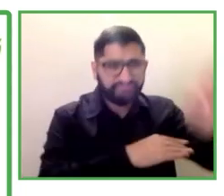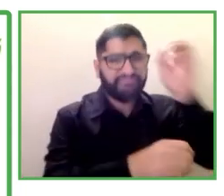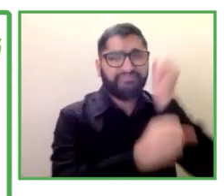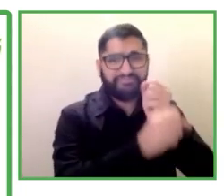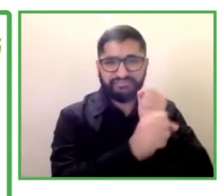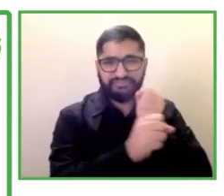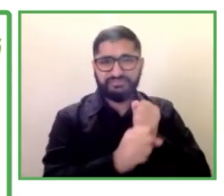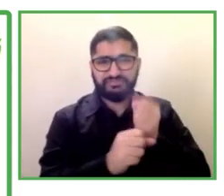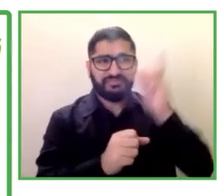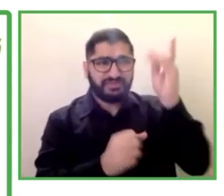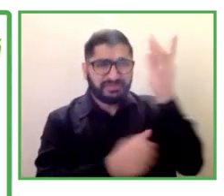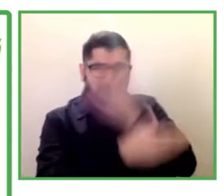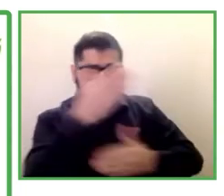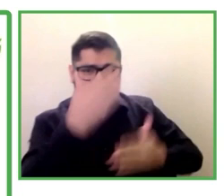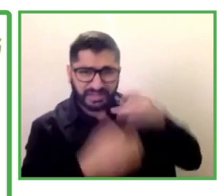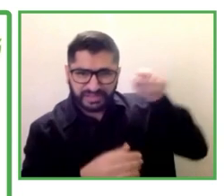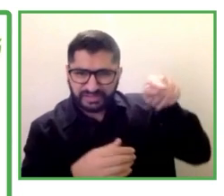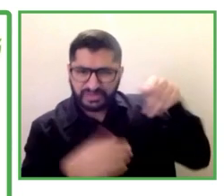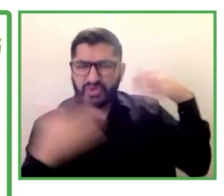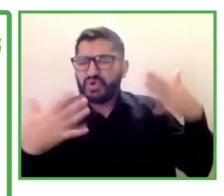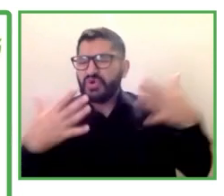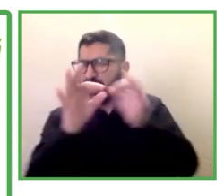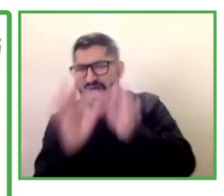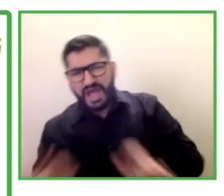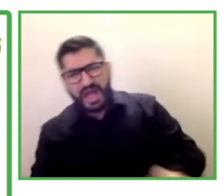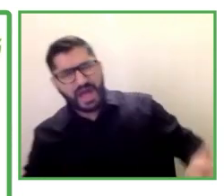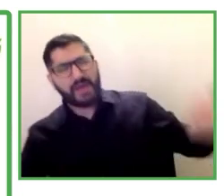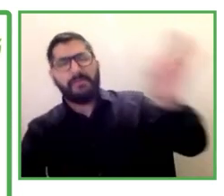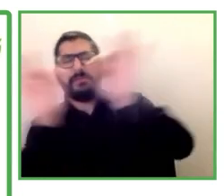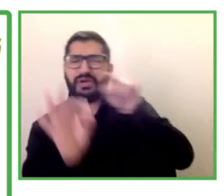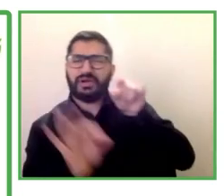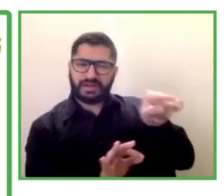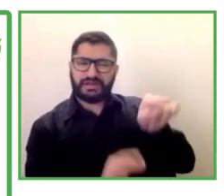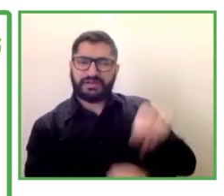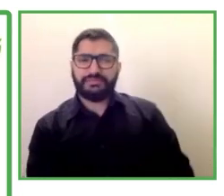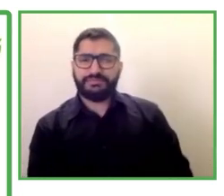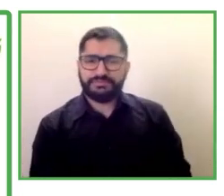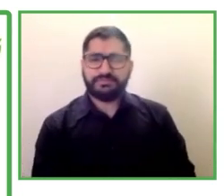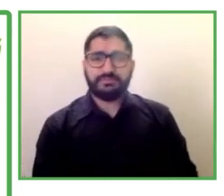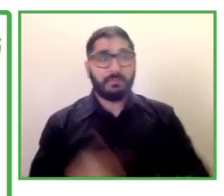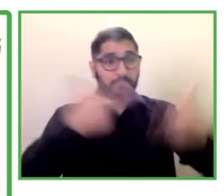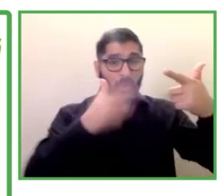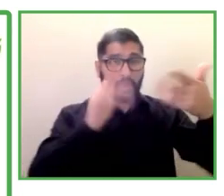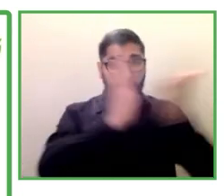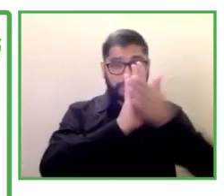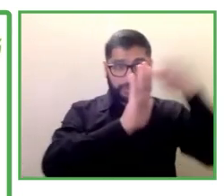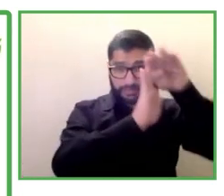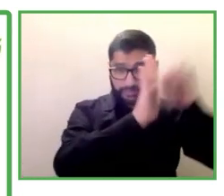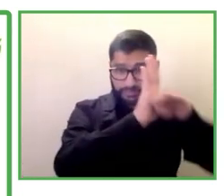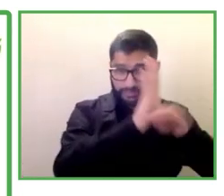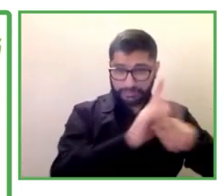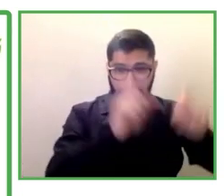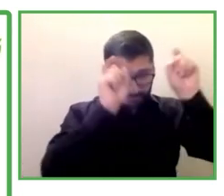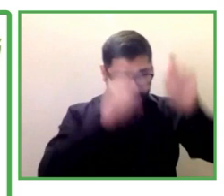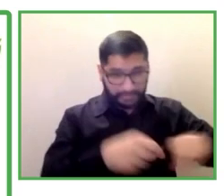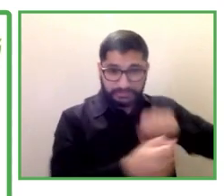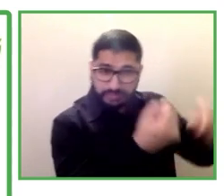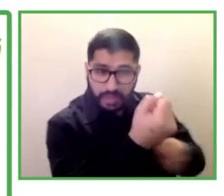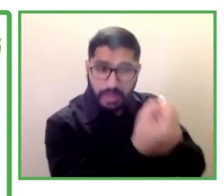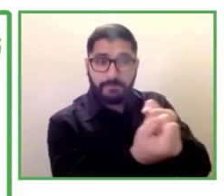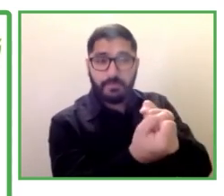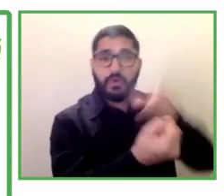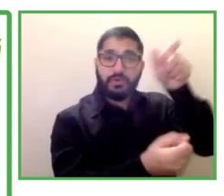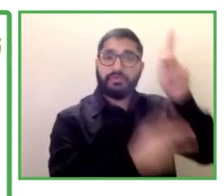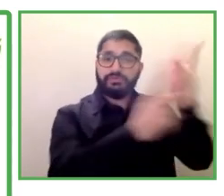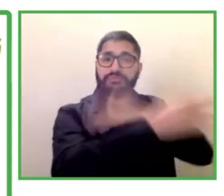fundamental de las políticas públicas en favor del empleo, es que muchas veces las personas con discapacidad tienen deficiencias importantes